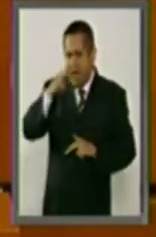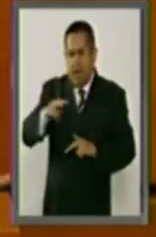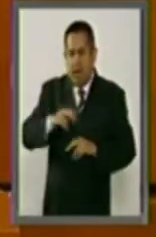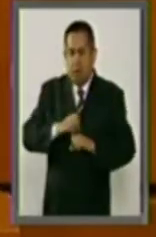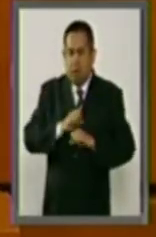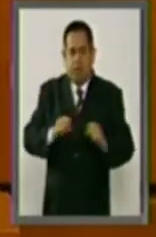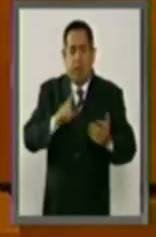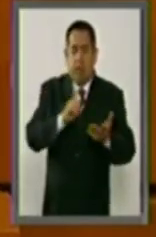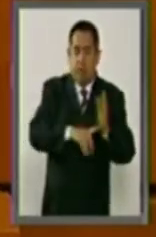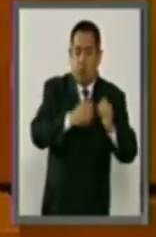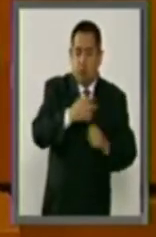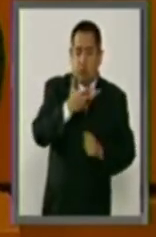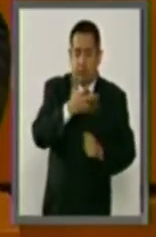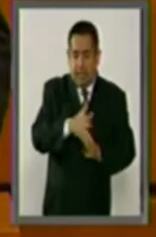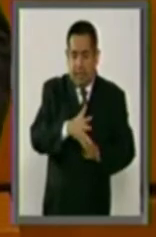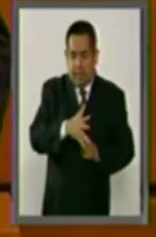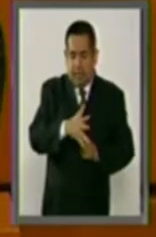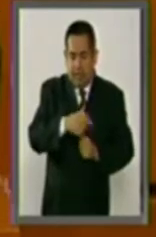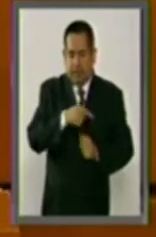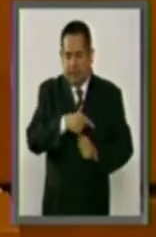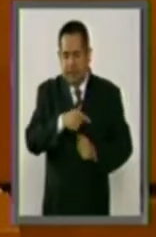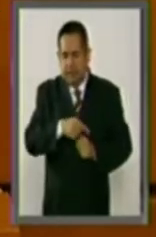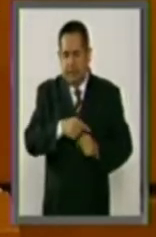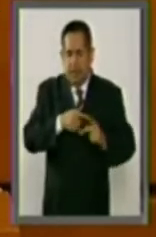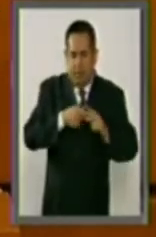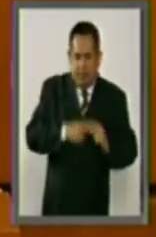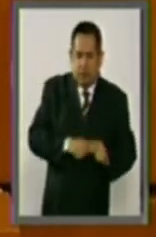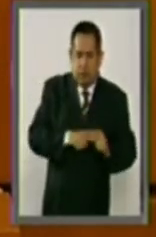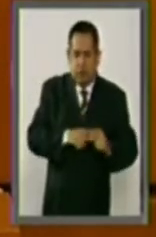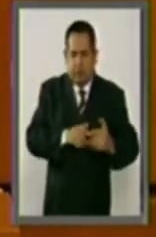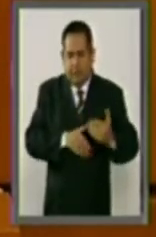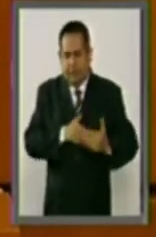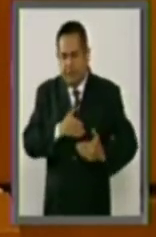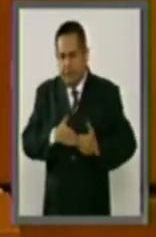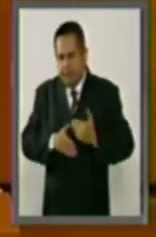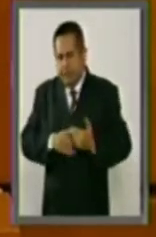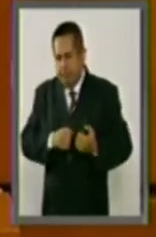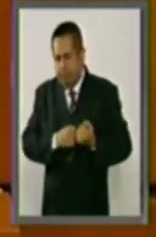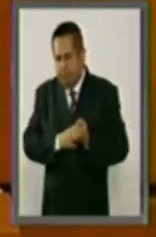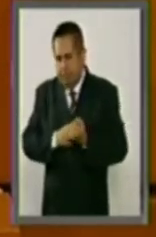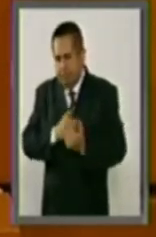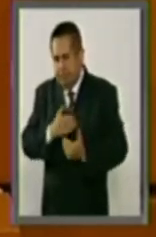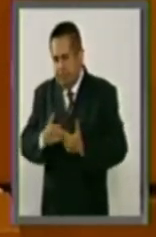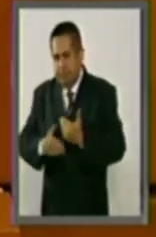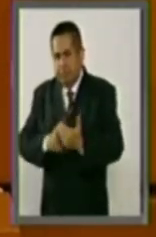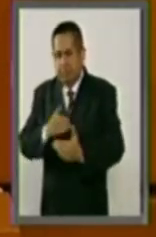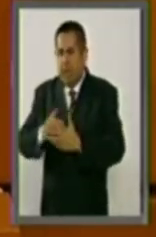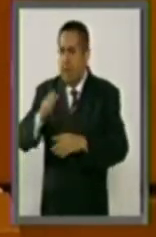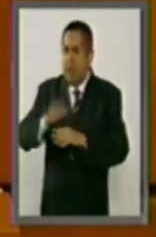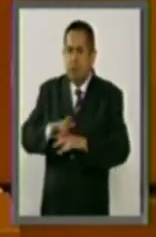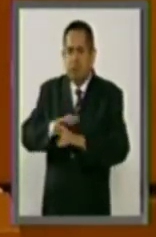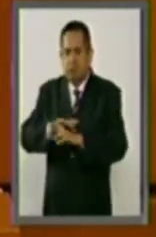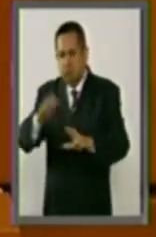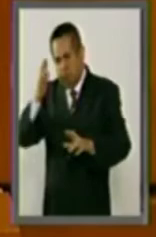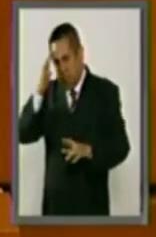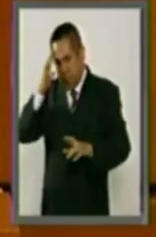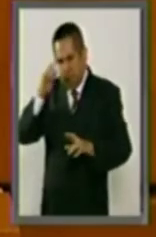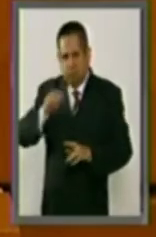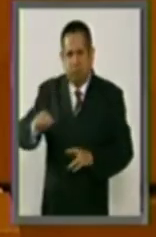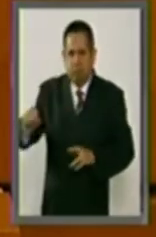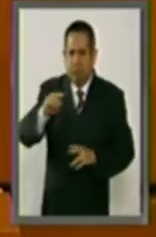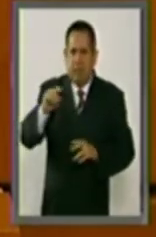en 1910, sentó las bases para lo que después tomó forma a través de las más reconocidas de las